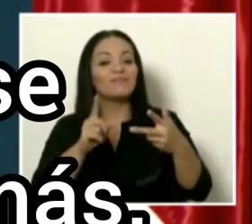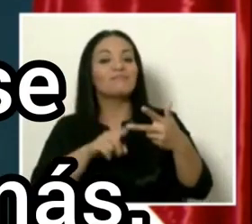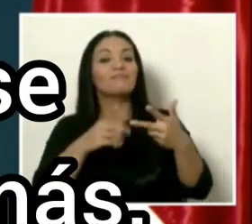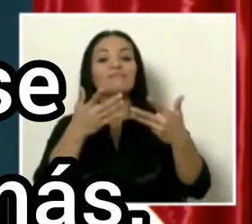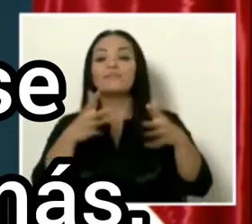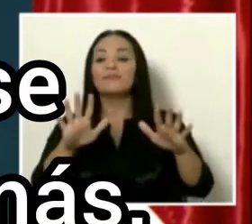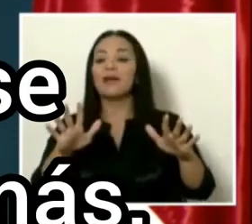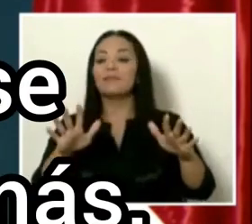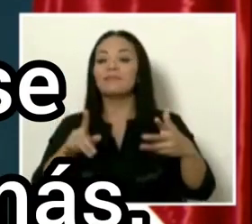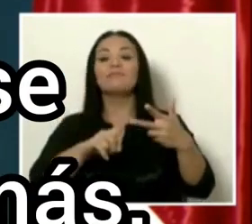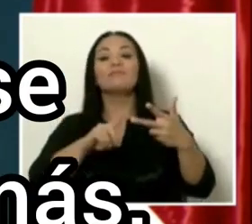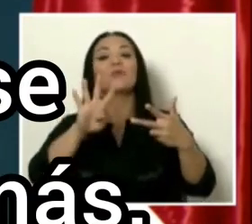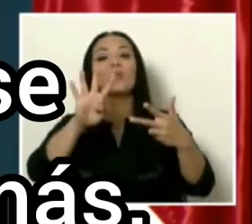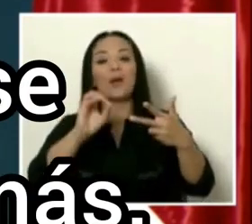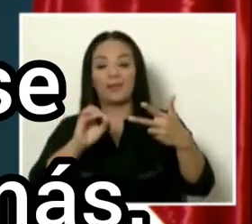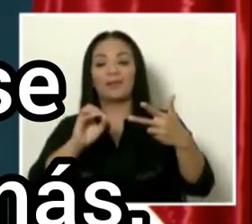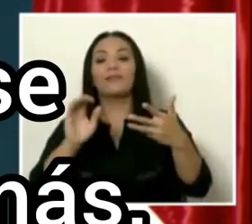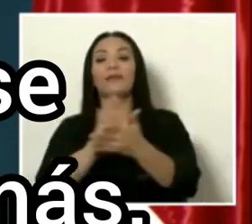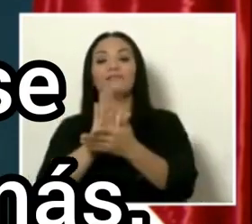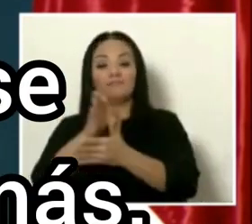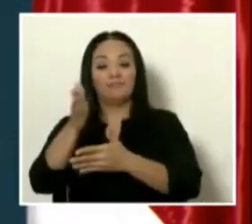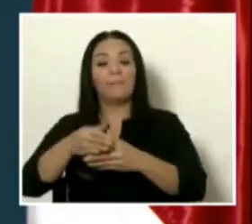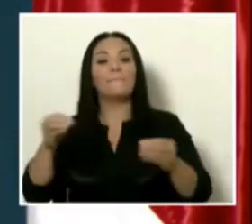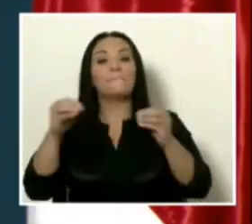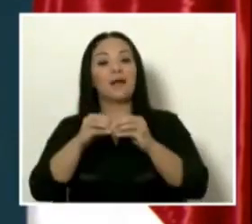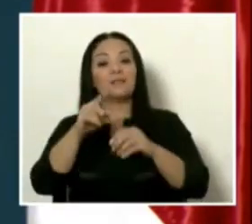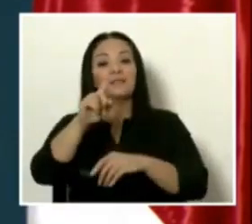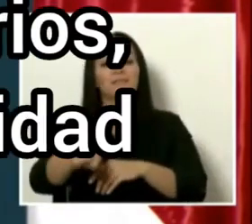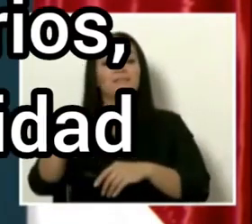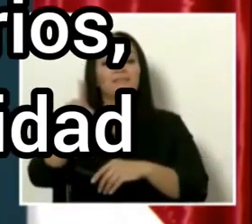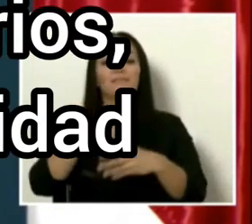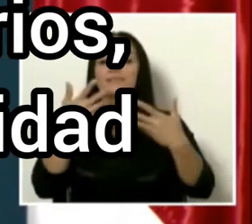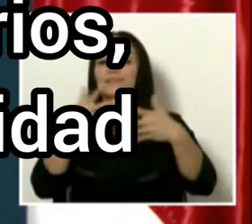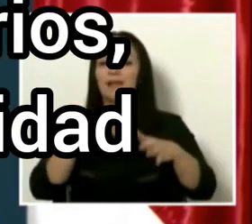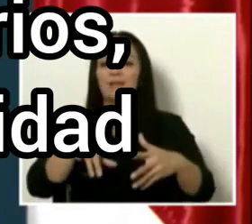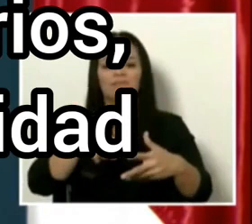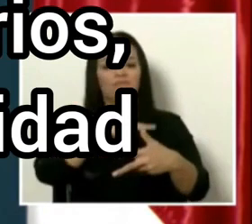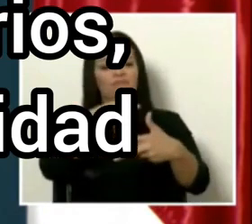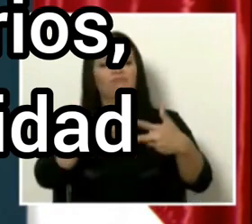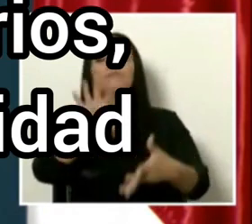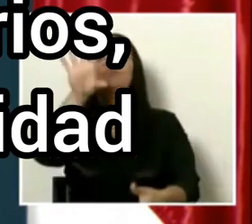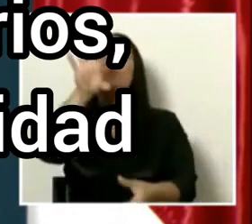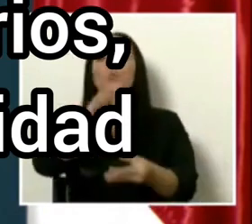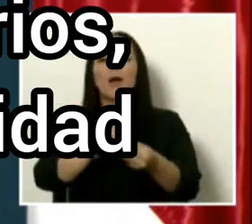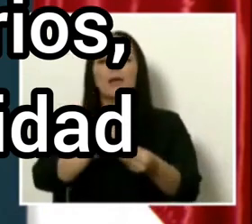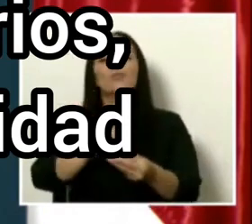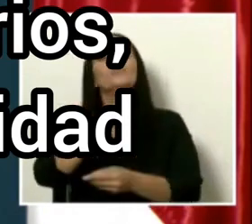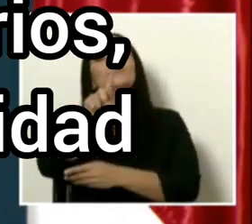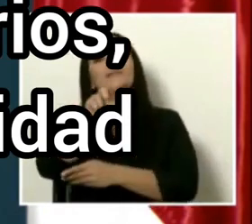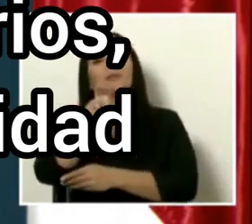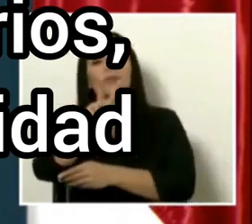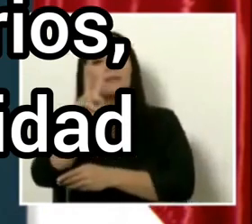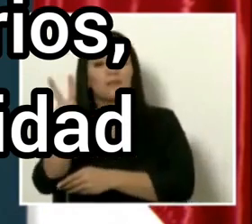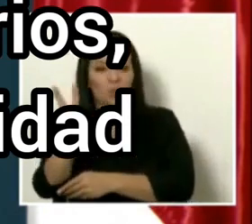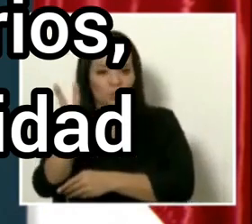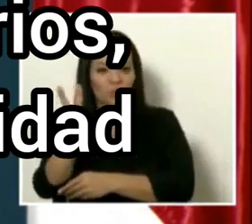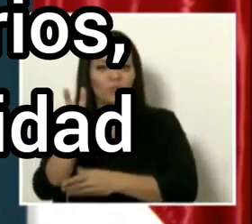eliminación de 40 cuellos de botella más para sumar un total de 132. 132.